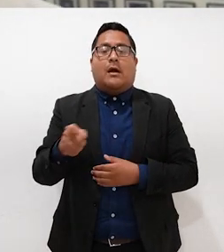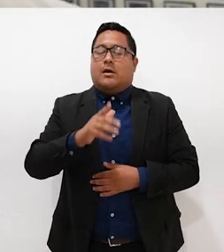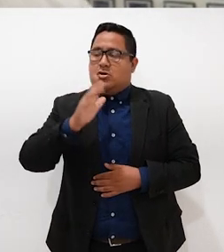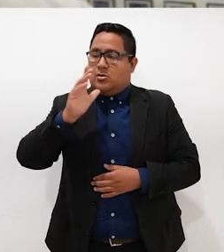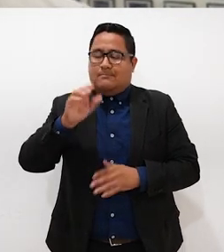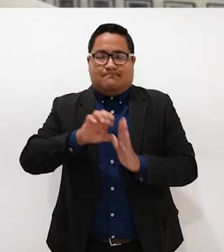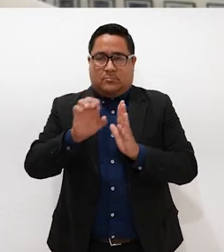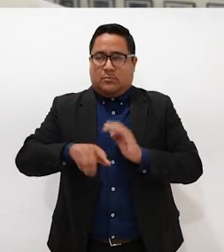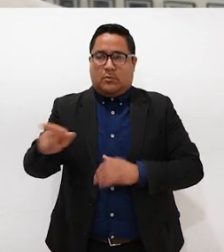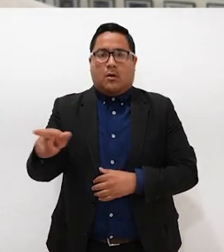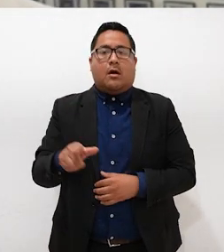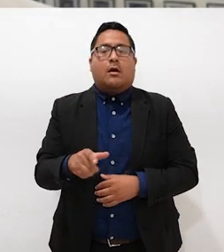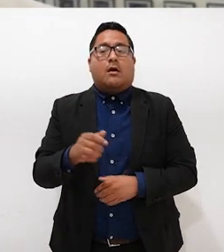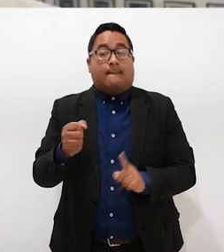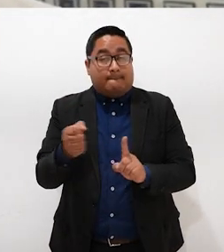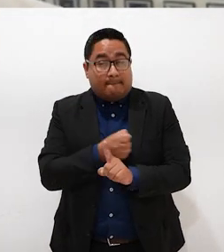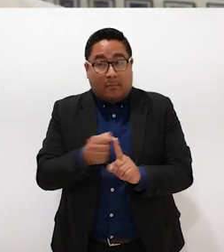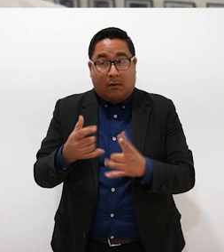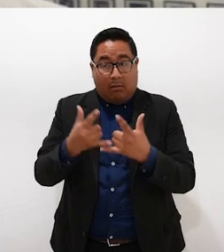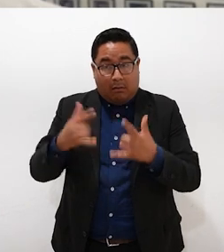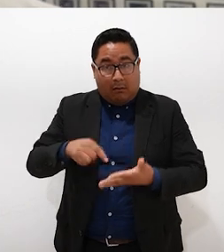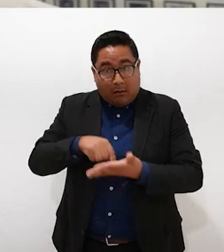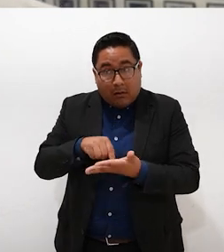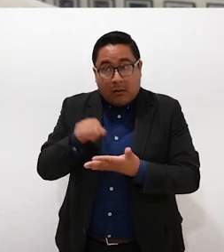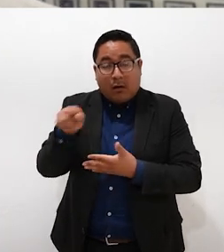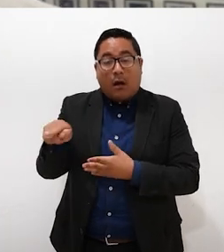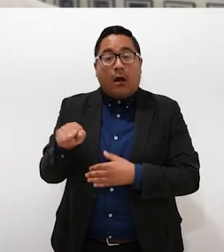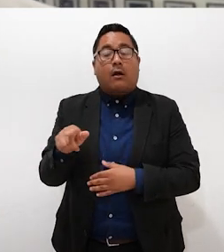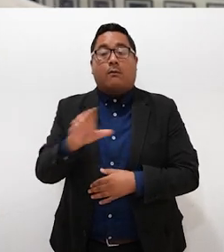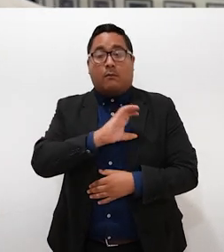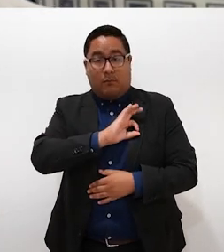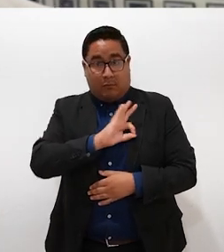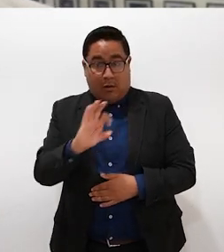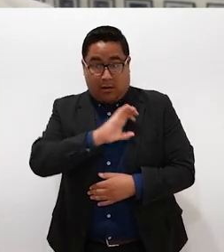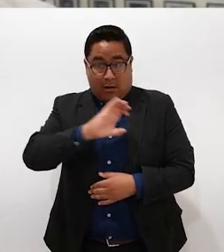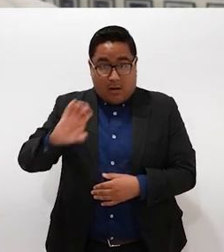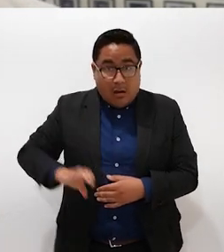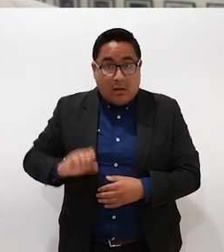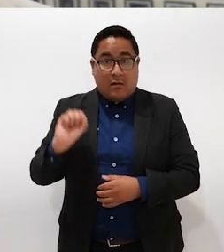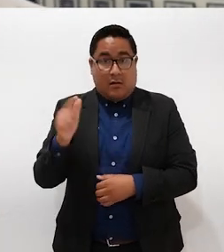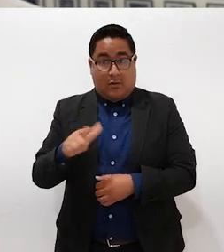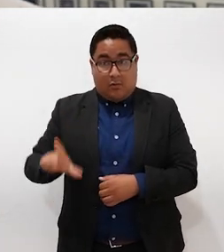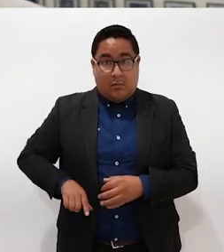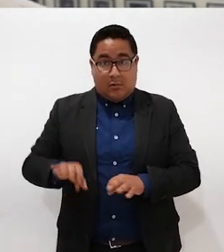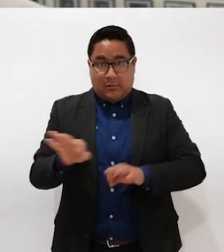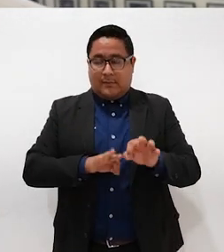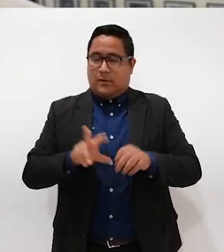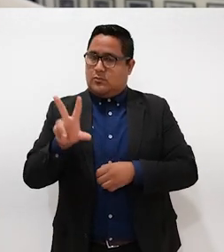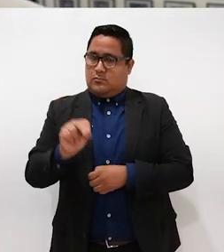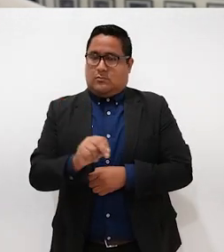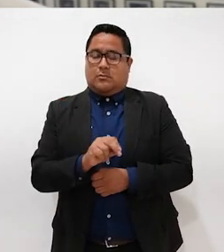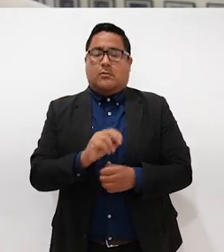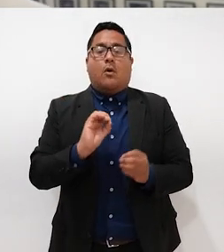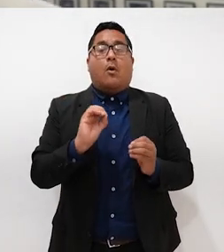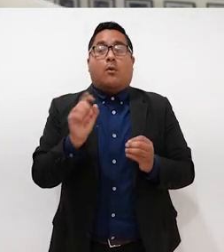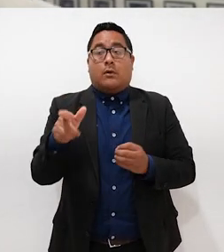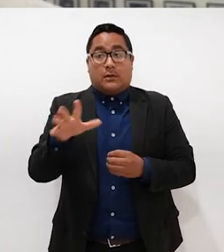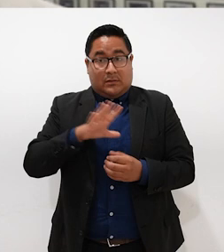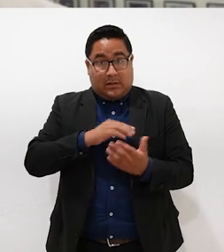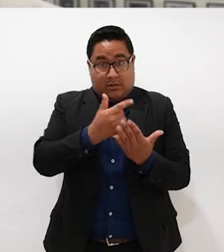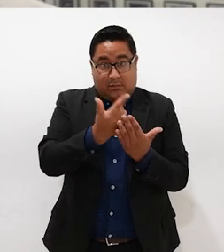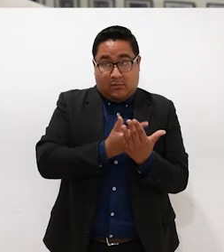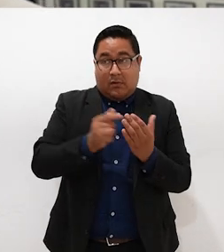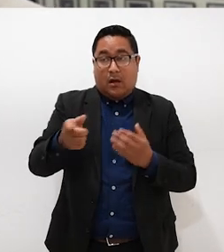o ser candidato a un cargo de elección popular en virtud de violencia de género o de estar en un padrón o estar